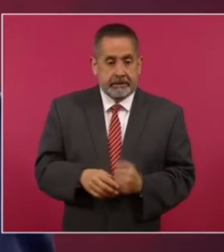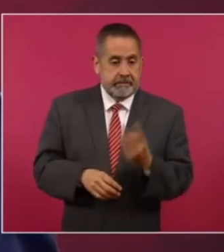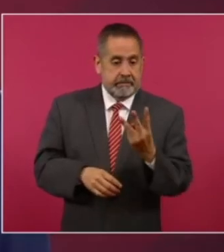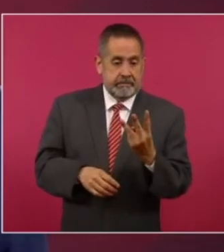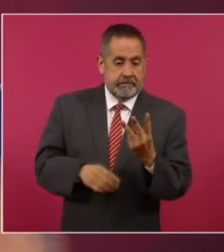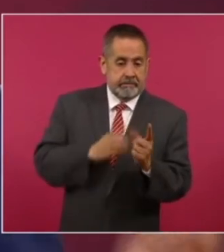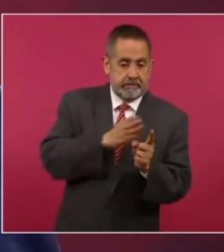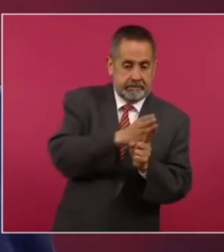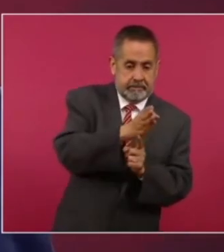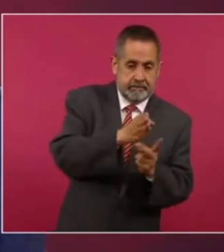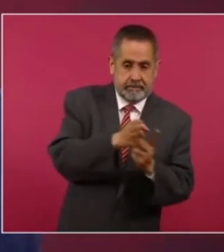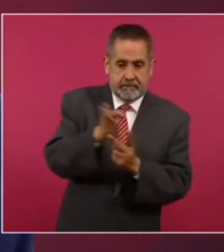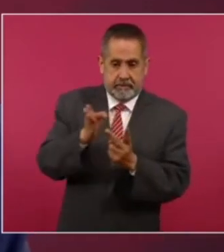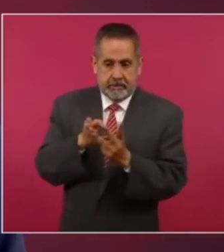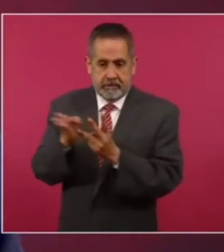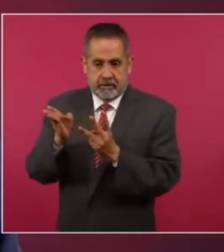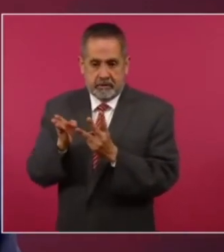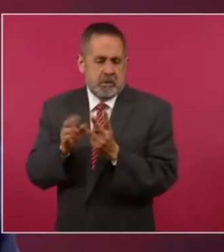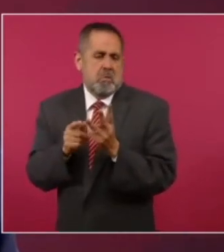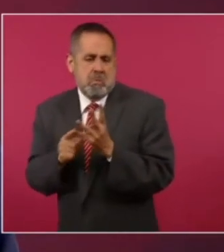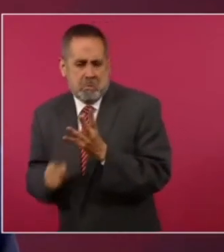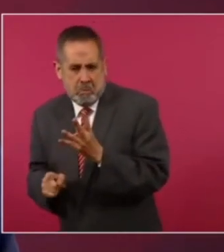posibilidades puede ser que haya otras